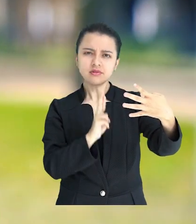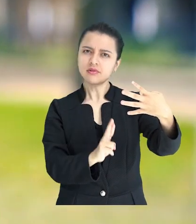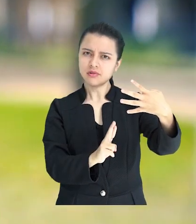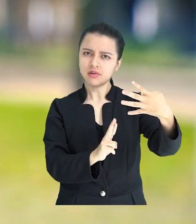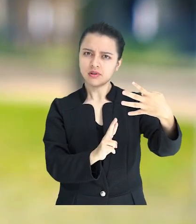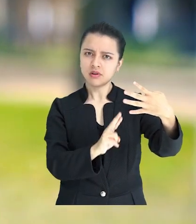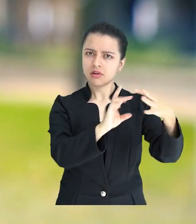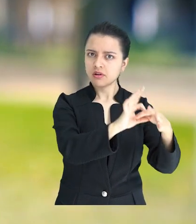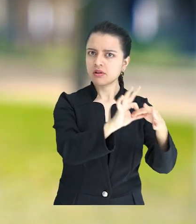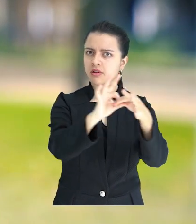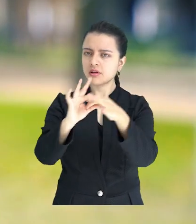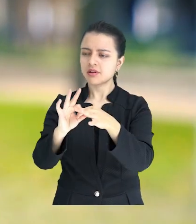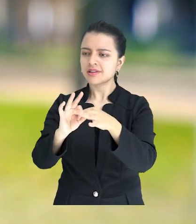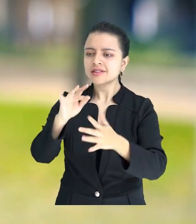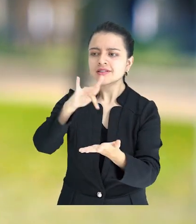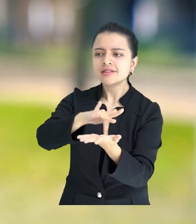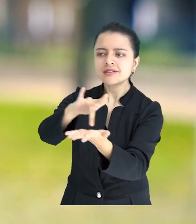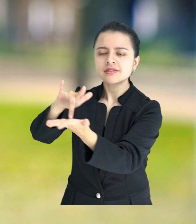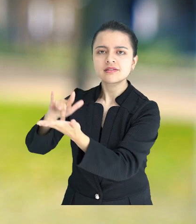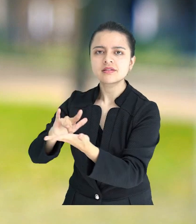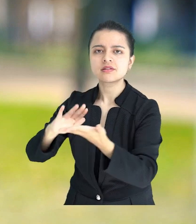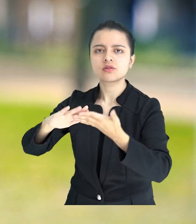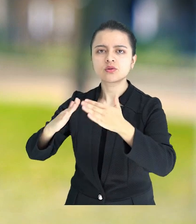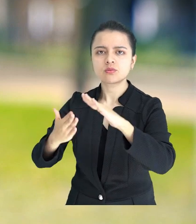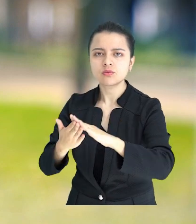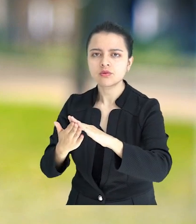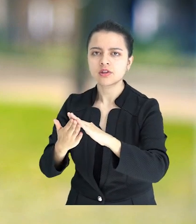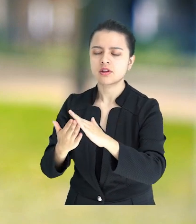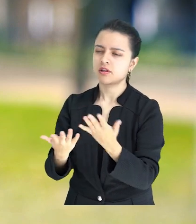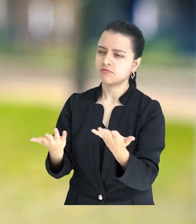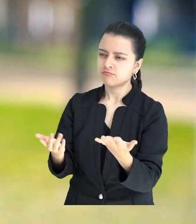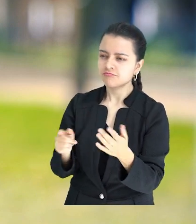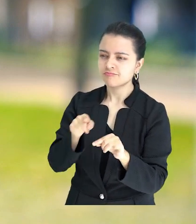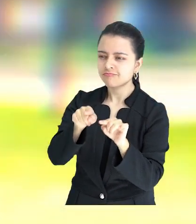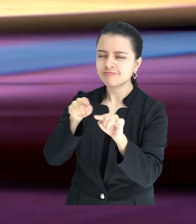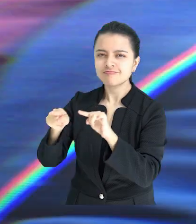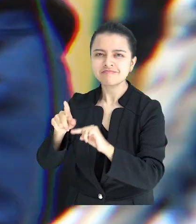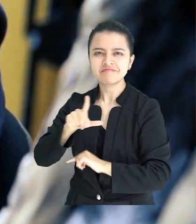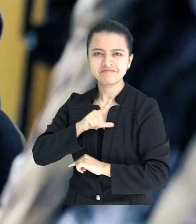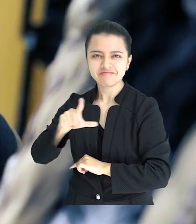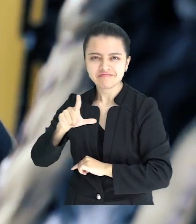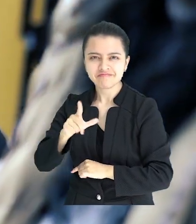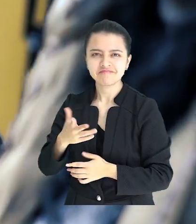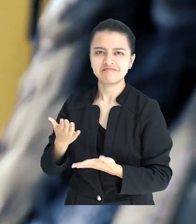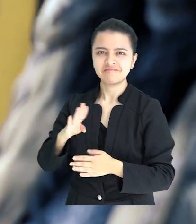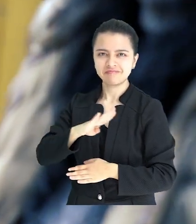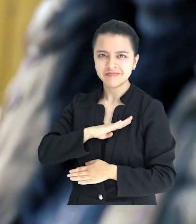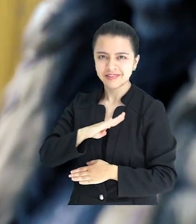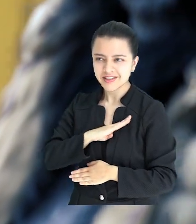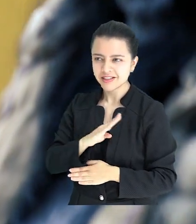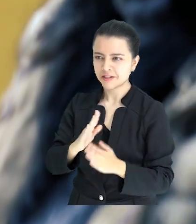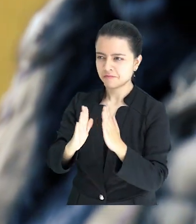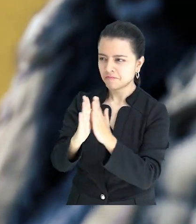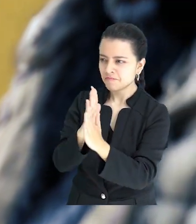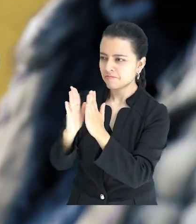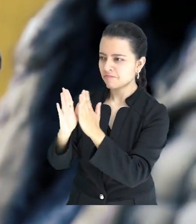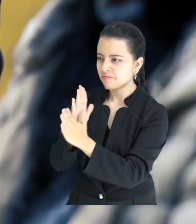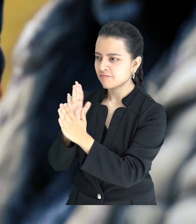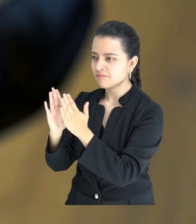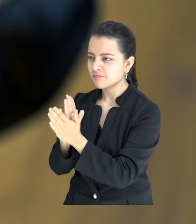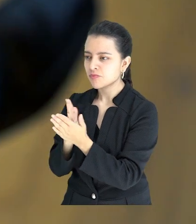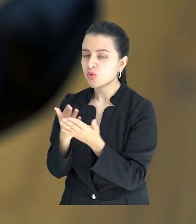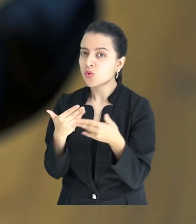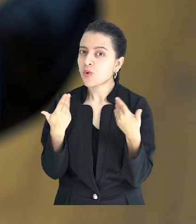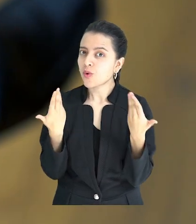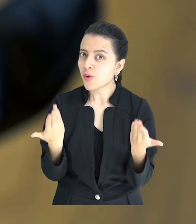modificación del plan parcial, los participantes de la comunidad a través de los líderes, la Alcaldía y las entidades han planteado